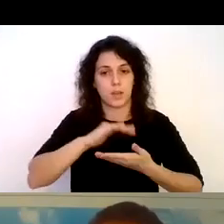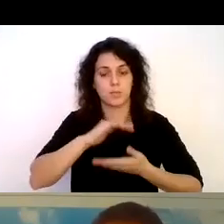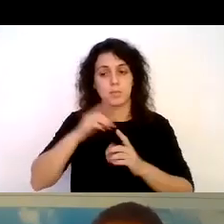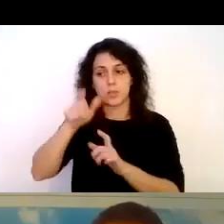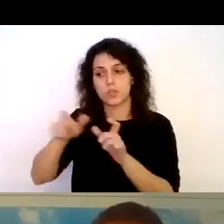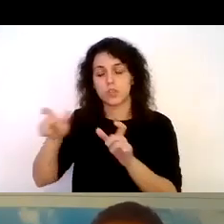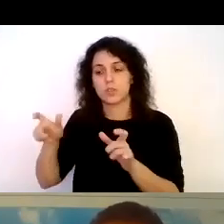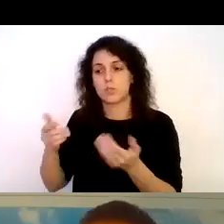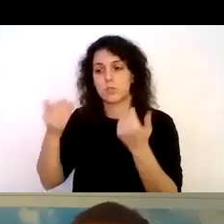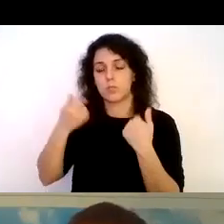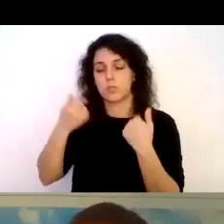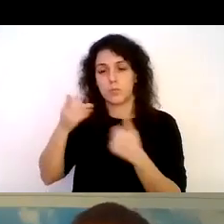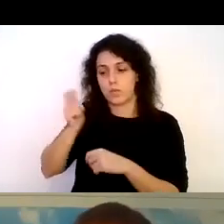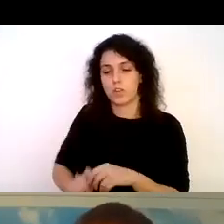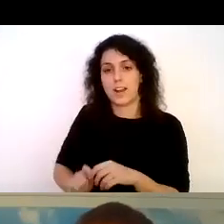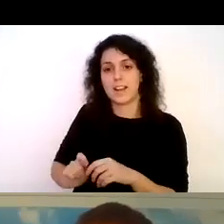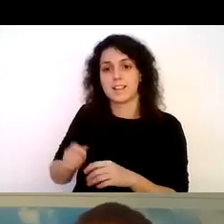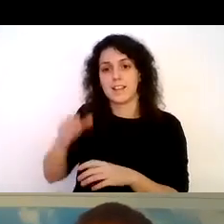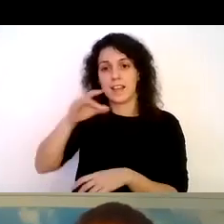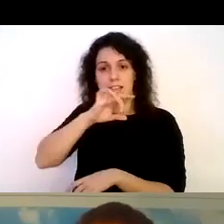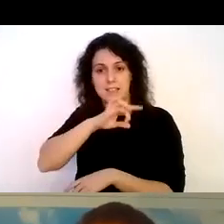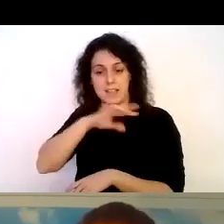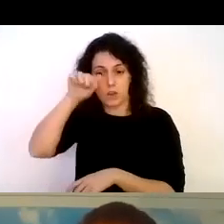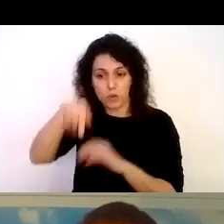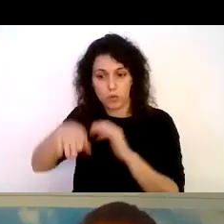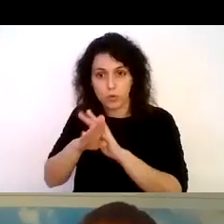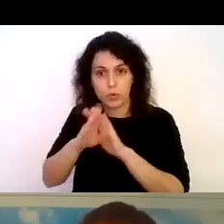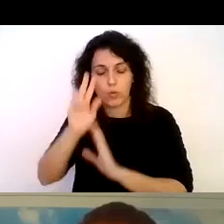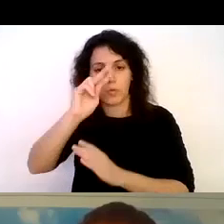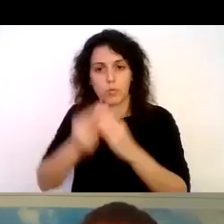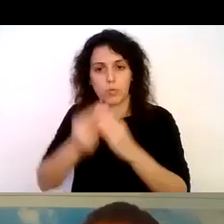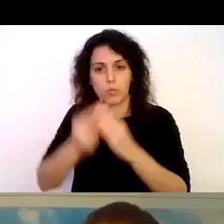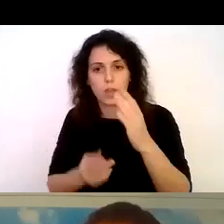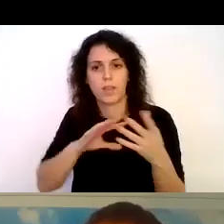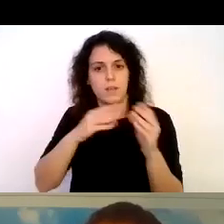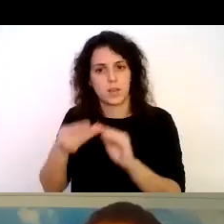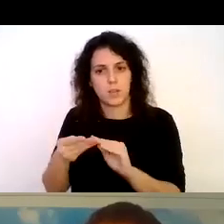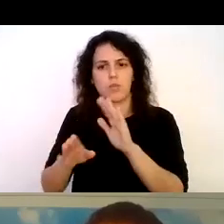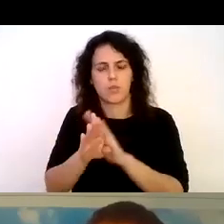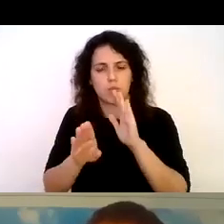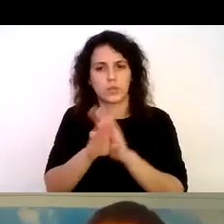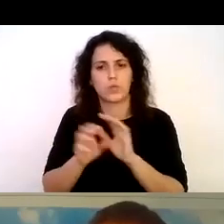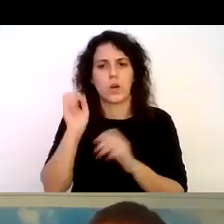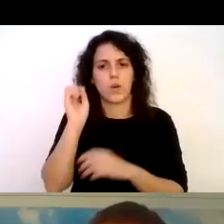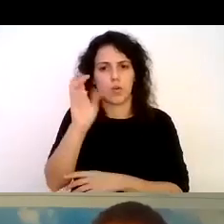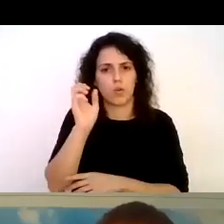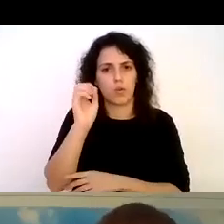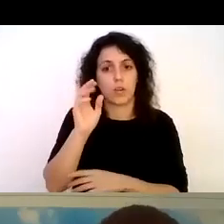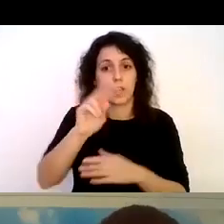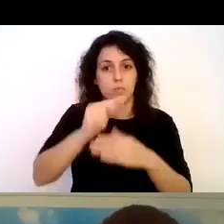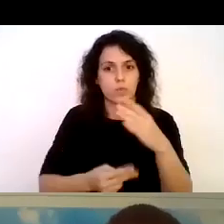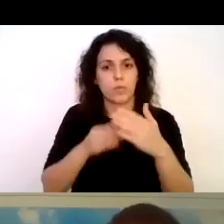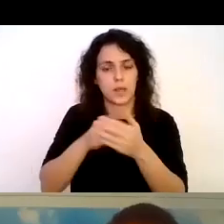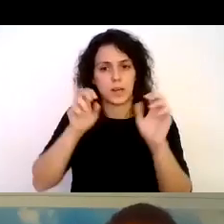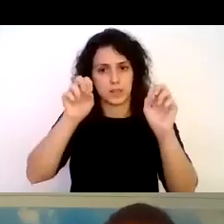Chile que hoy continúan con el buceo adaptado y continúan realizando jornadas de buceos sin barreras